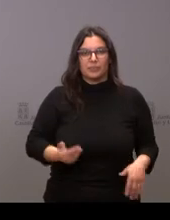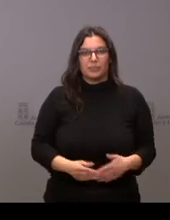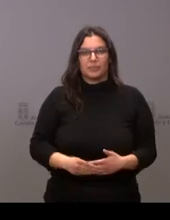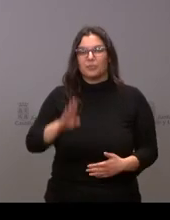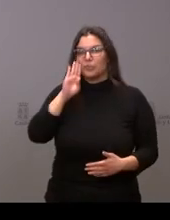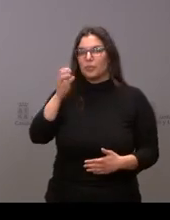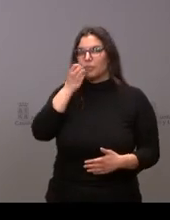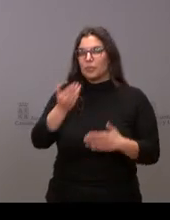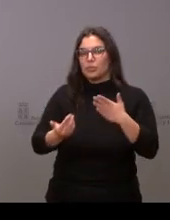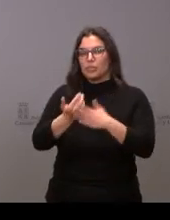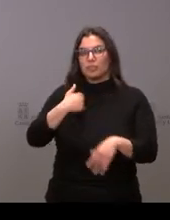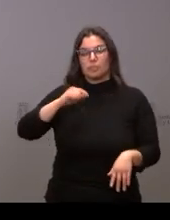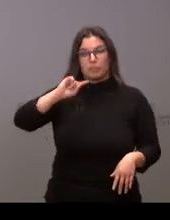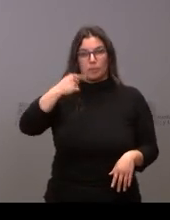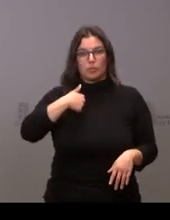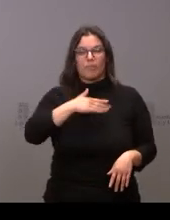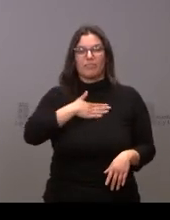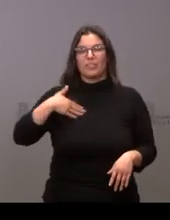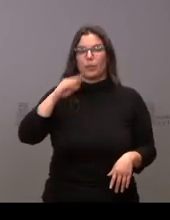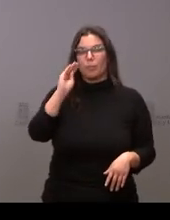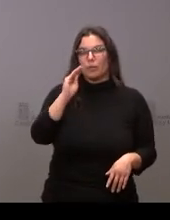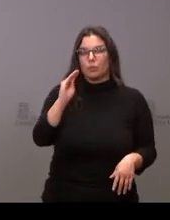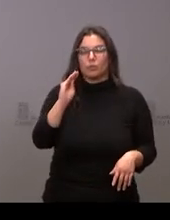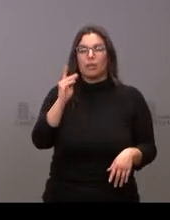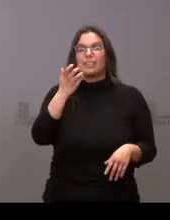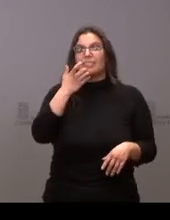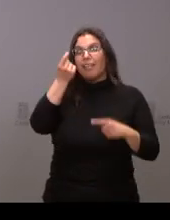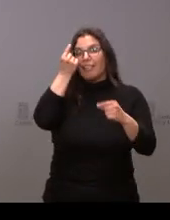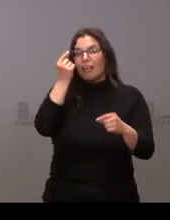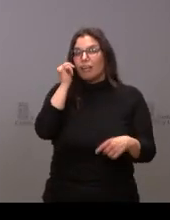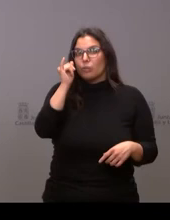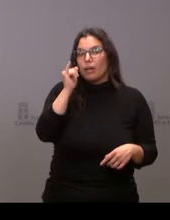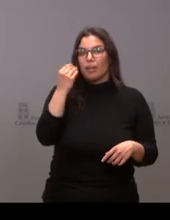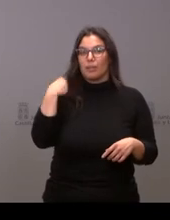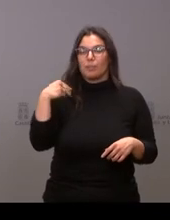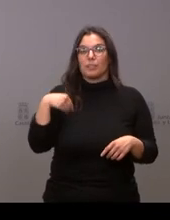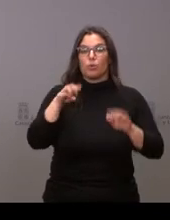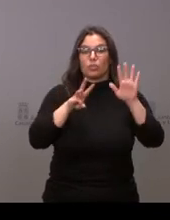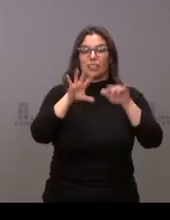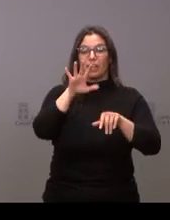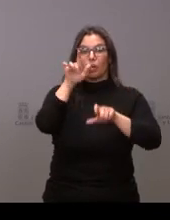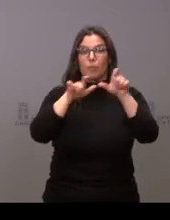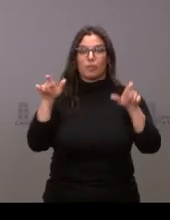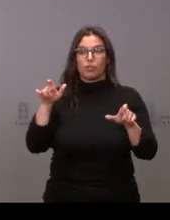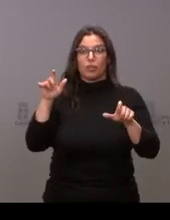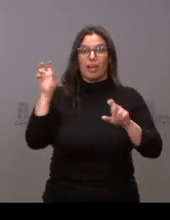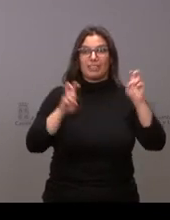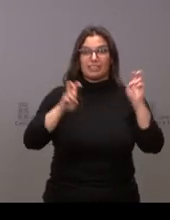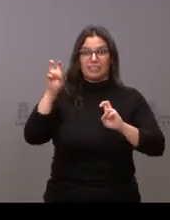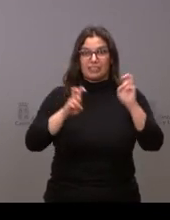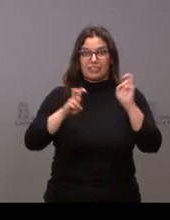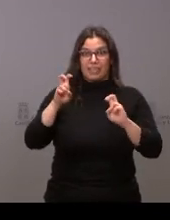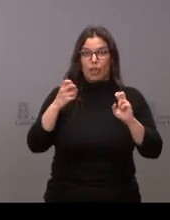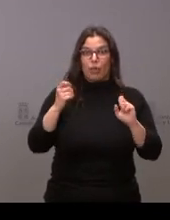hola buenas en primer lugar quería preguntarle por si tiene el dato de cuántas de las 85 personas que han llegado de forma legal a Castilla y León